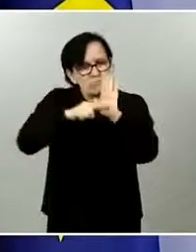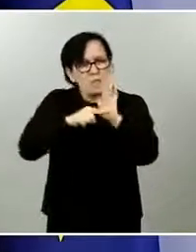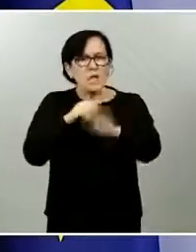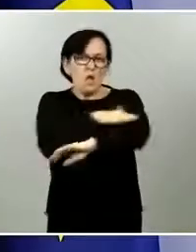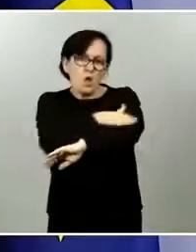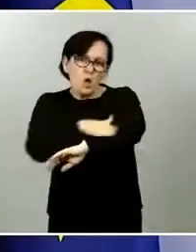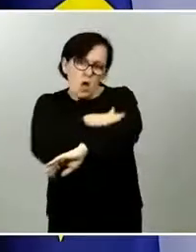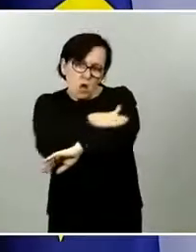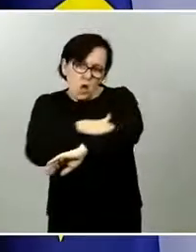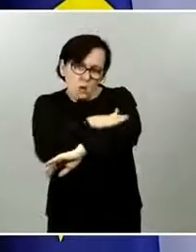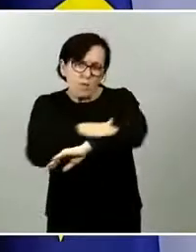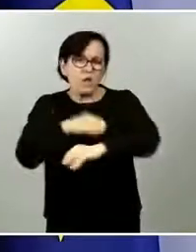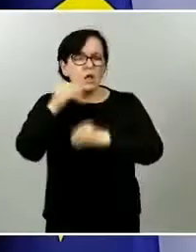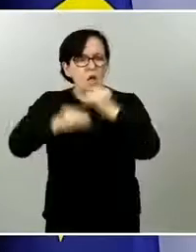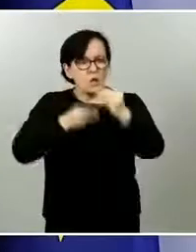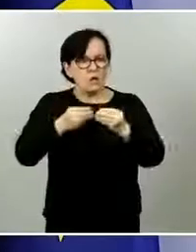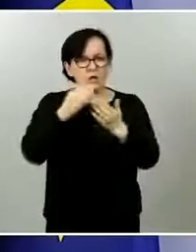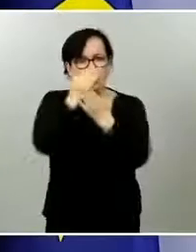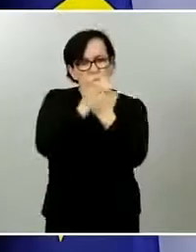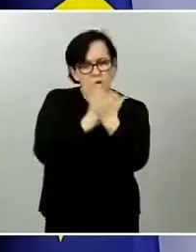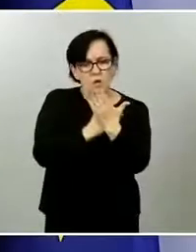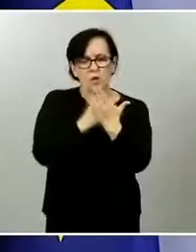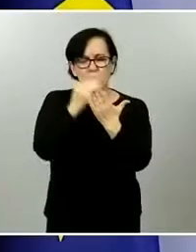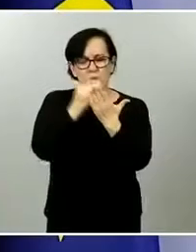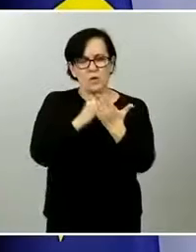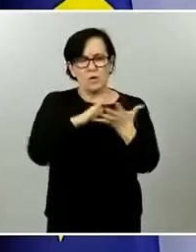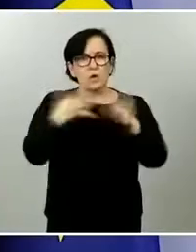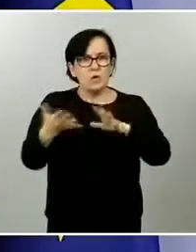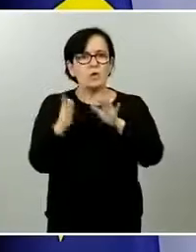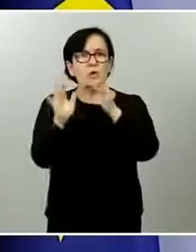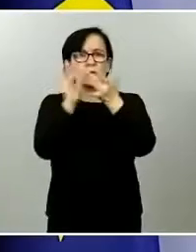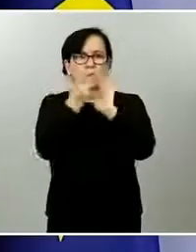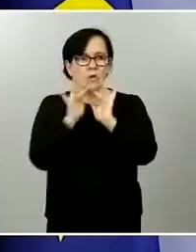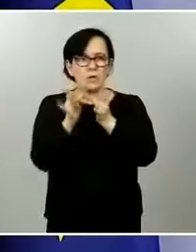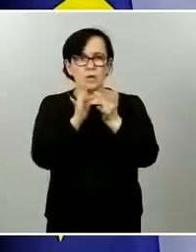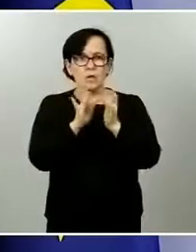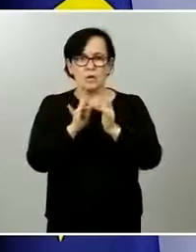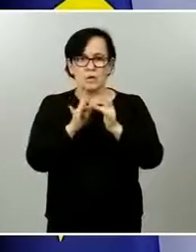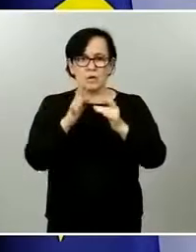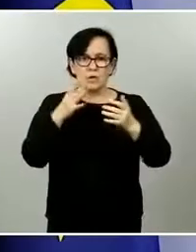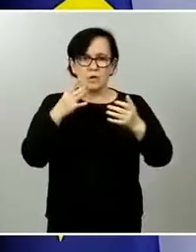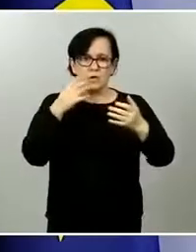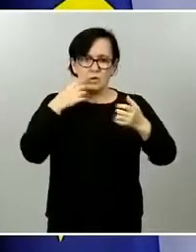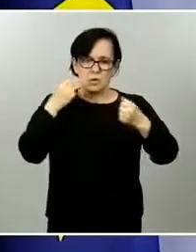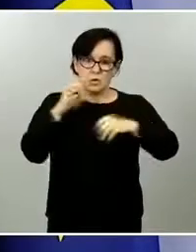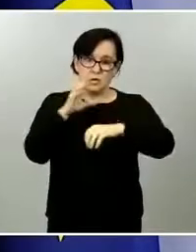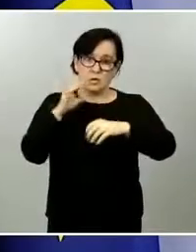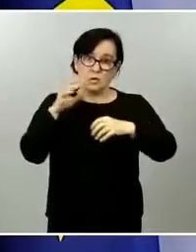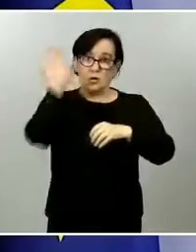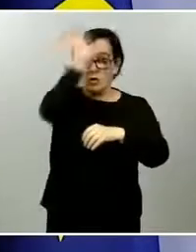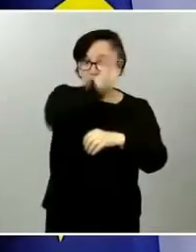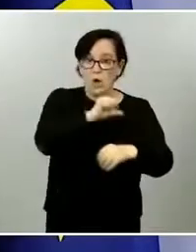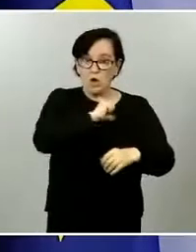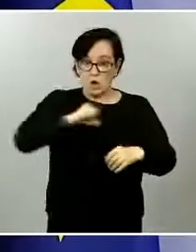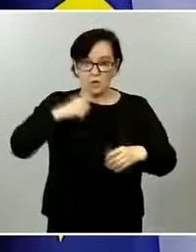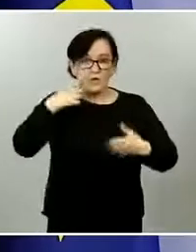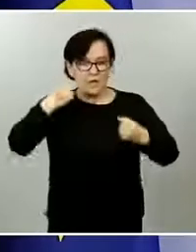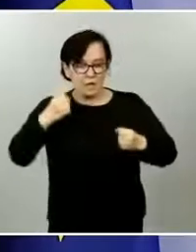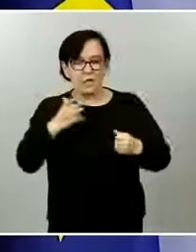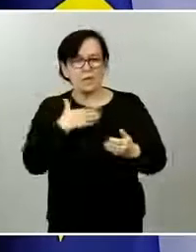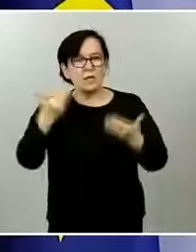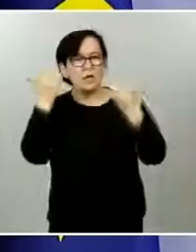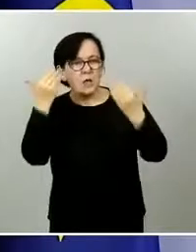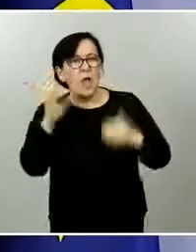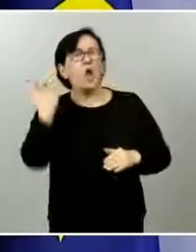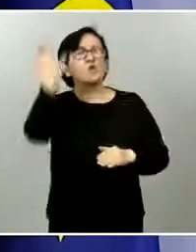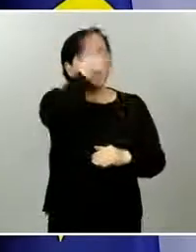ejemplar cumplimiento hasta ahora de, y van ya ocho semanas, de todas las medidas que el Gobierno ha